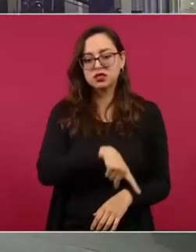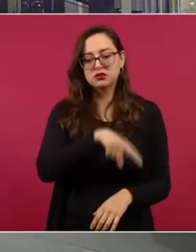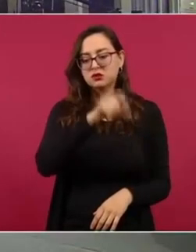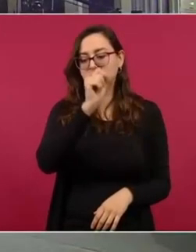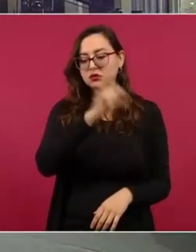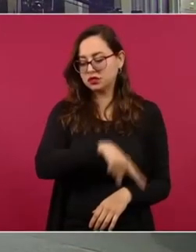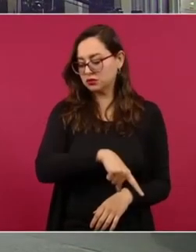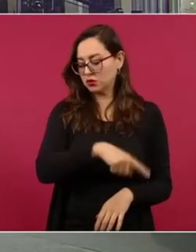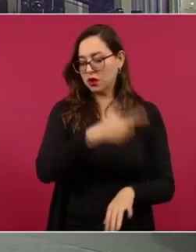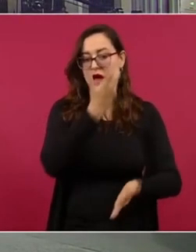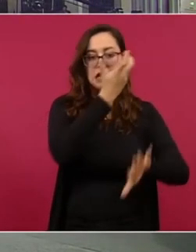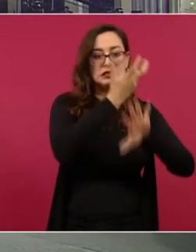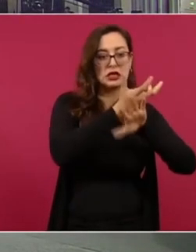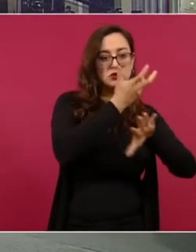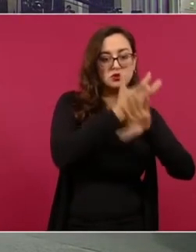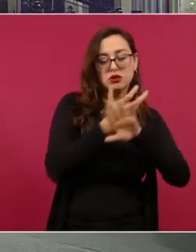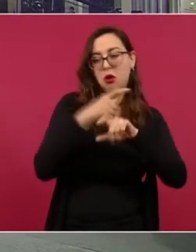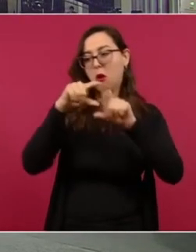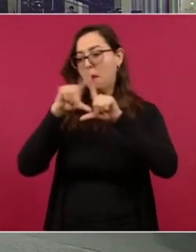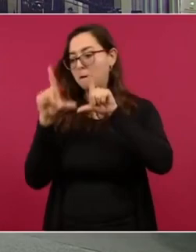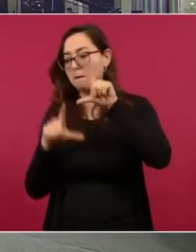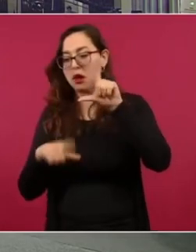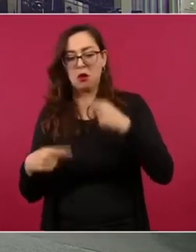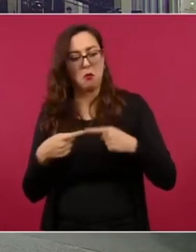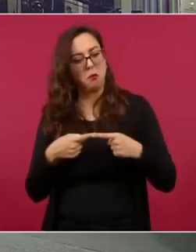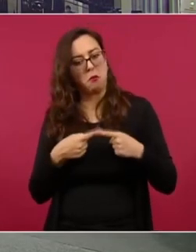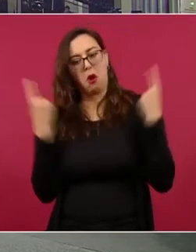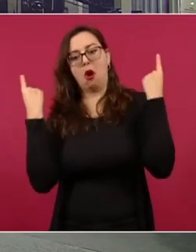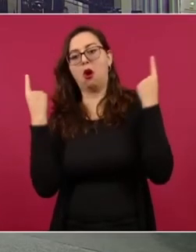con el gobierno de Estados Unidos.